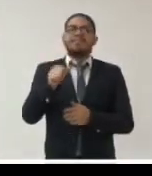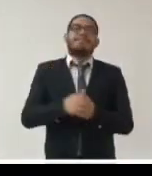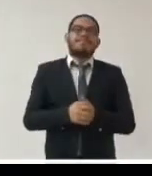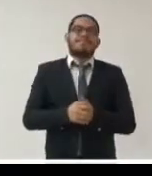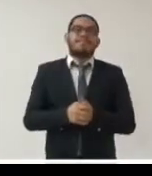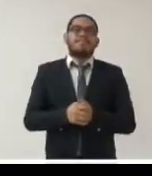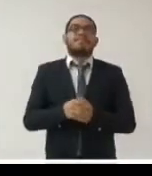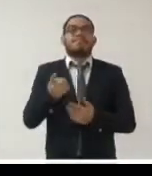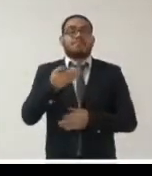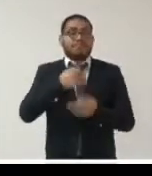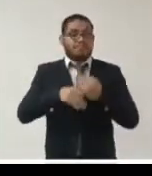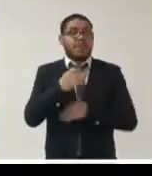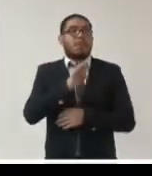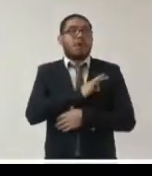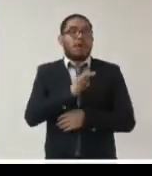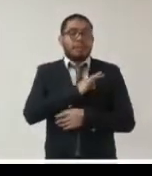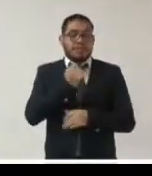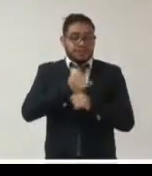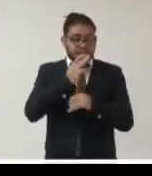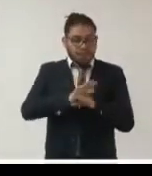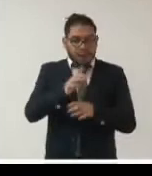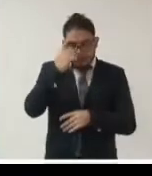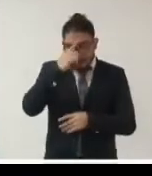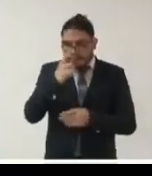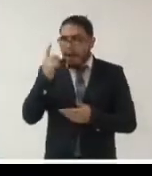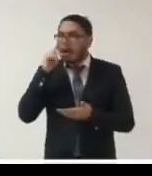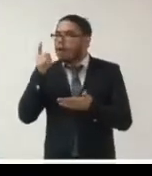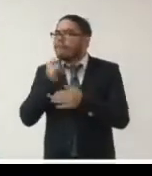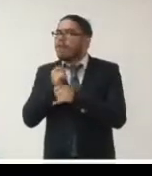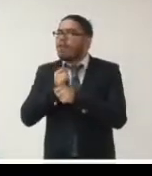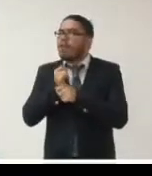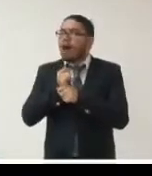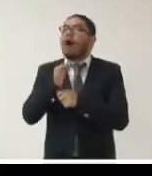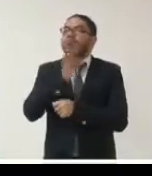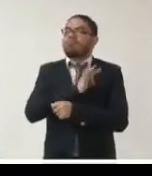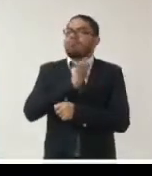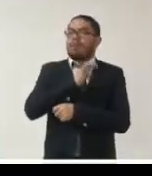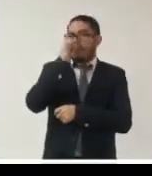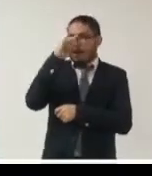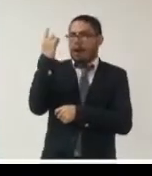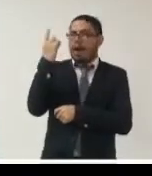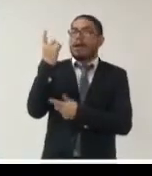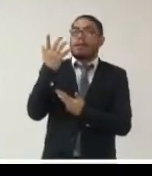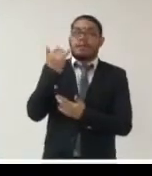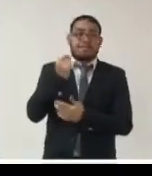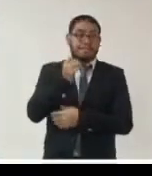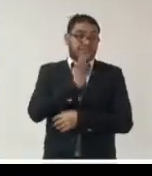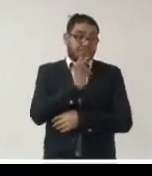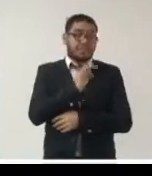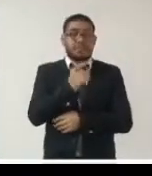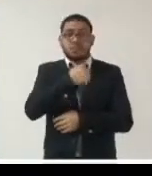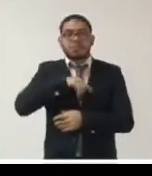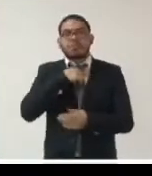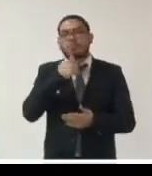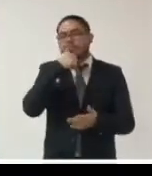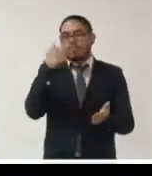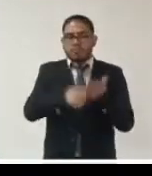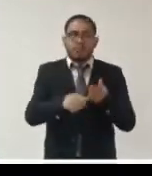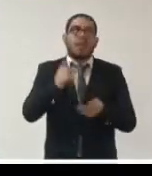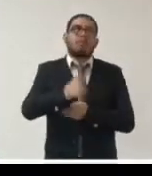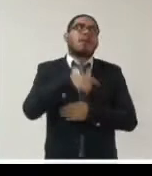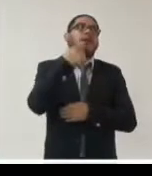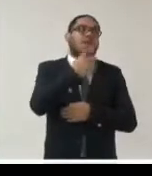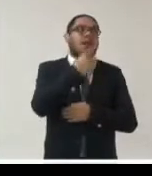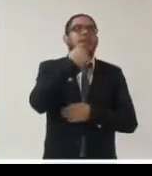obtener información sobre la emergencia sanitaria sin necesidad de presentar una solicitud mediante los